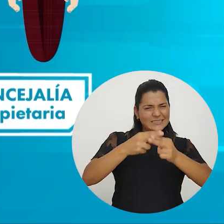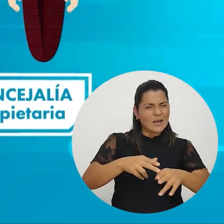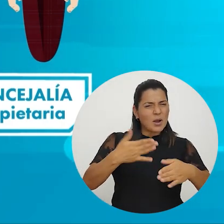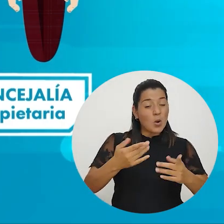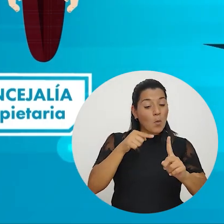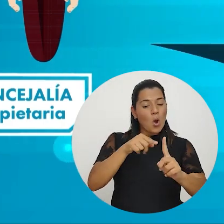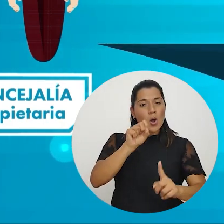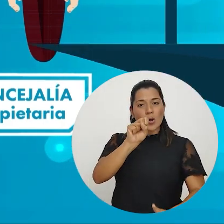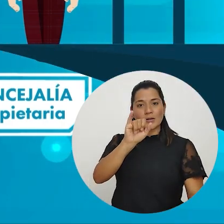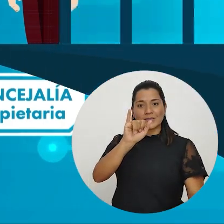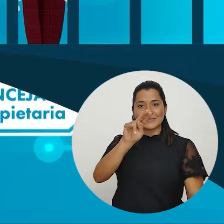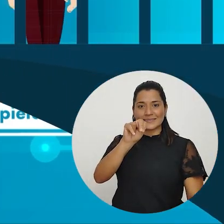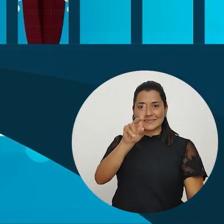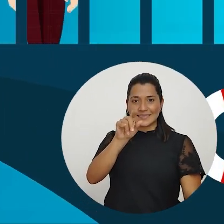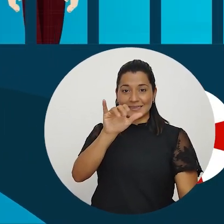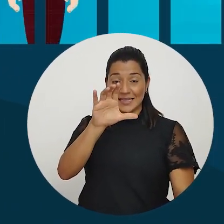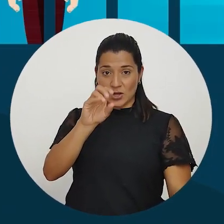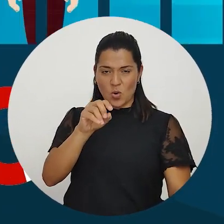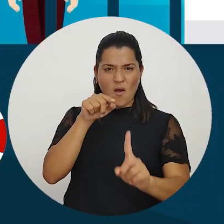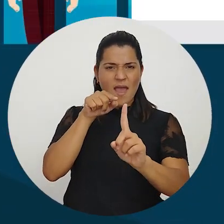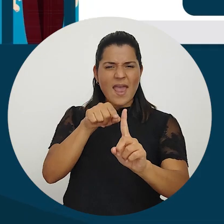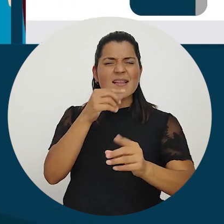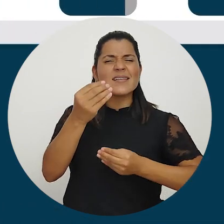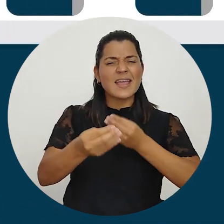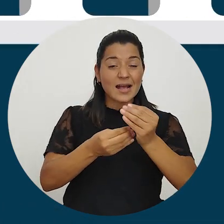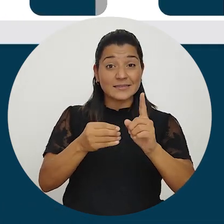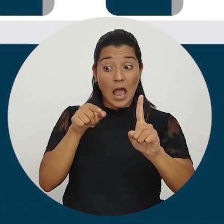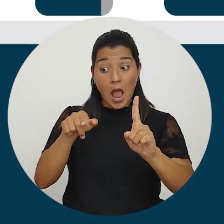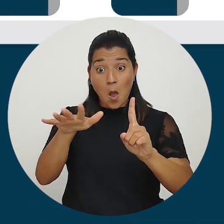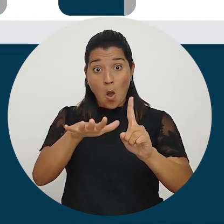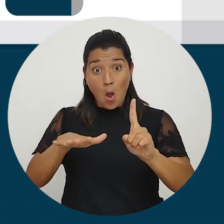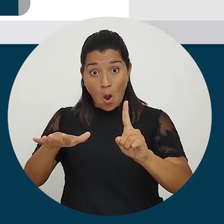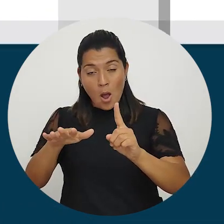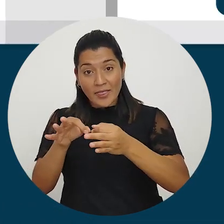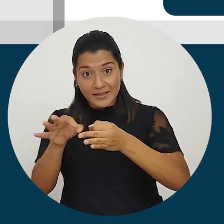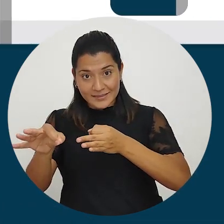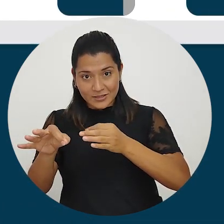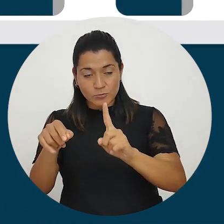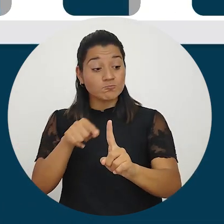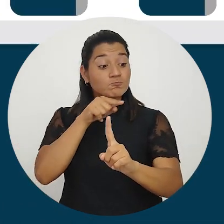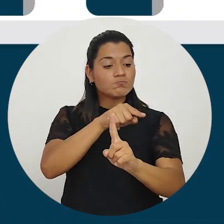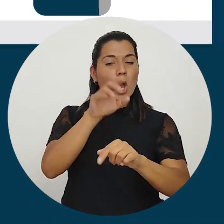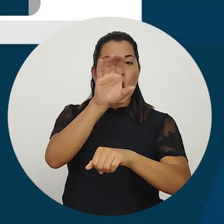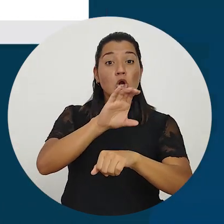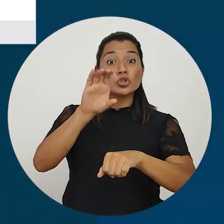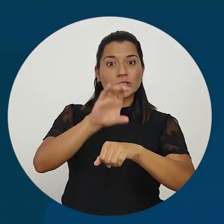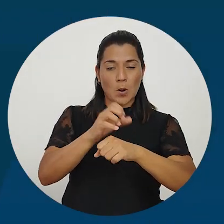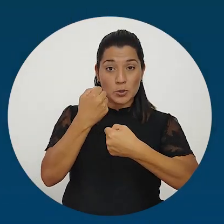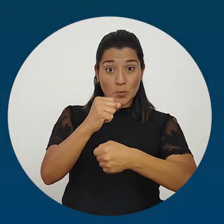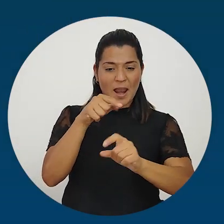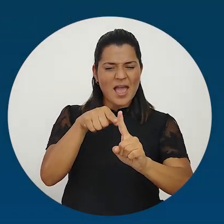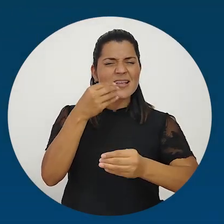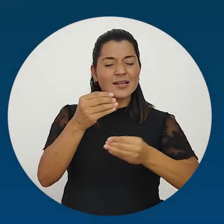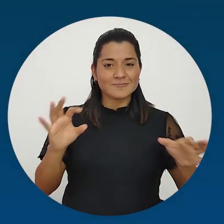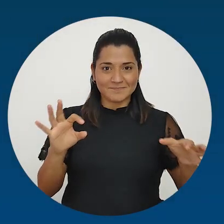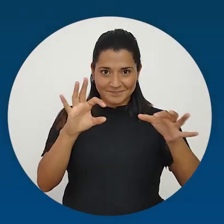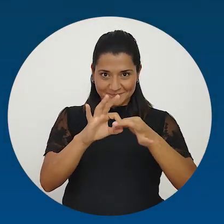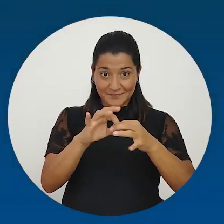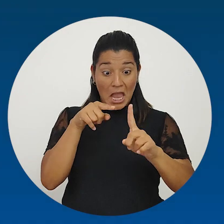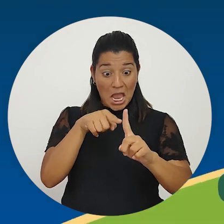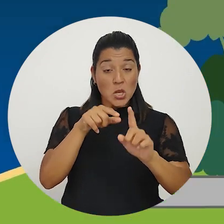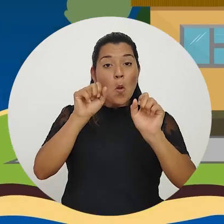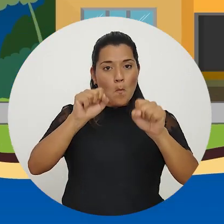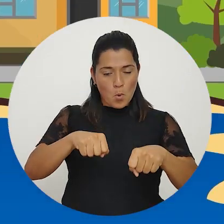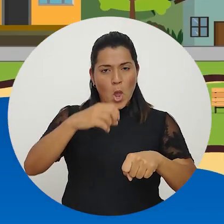elecciones como síndico o síndica. Las personas síndicas son el enlace directo entre el distrito y el consejo municipal.